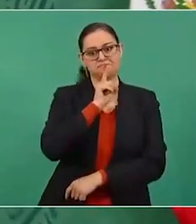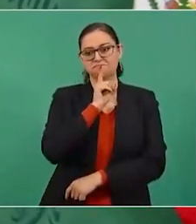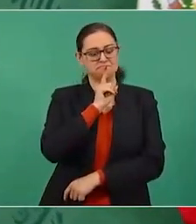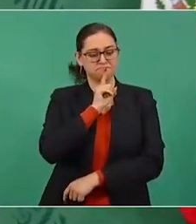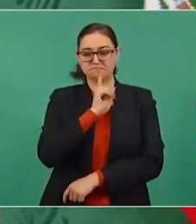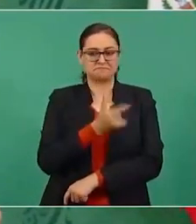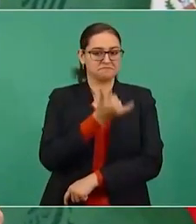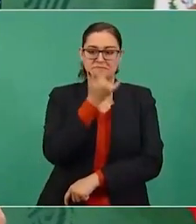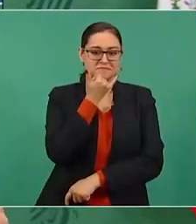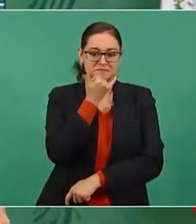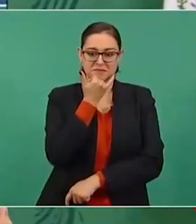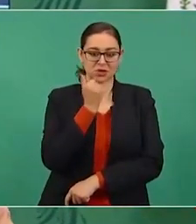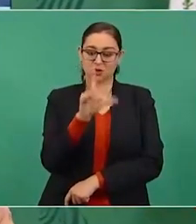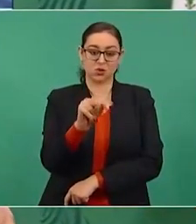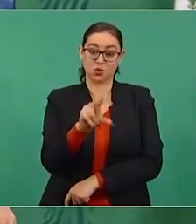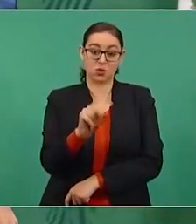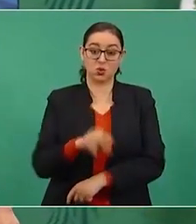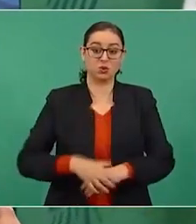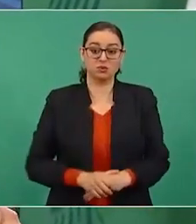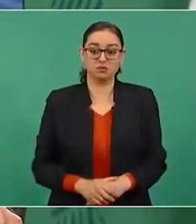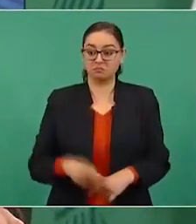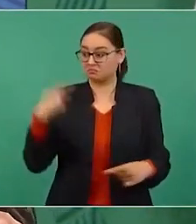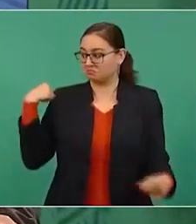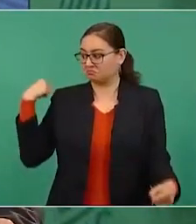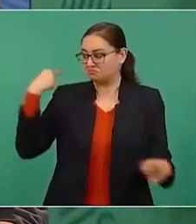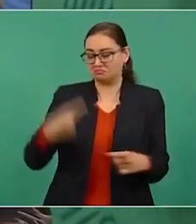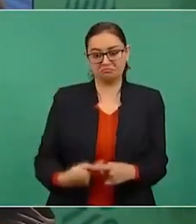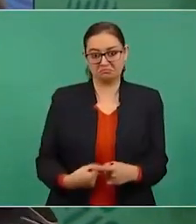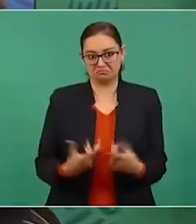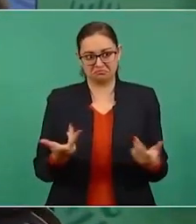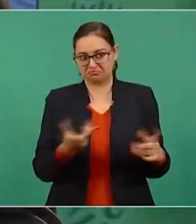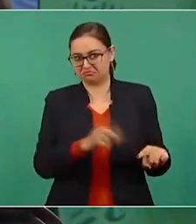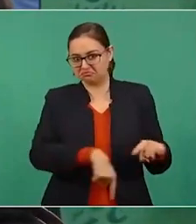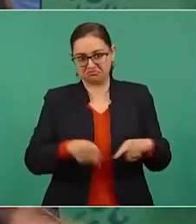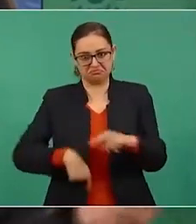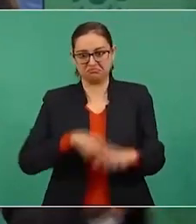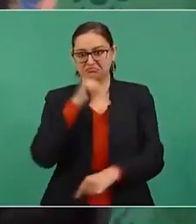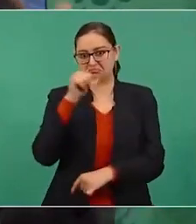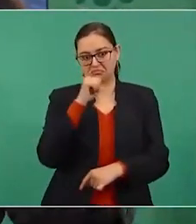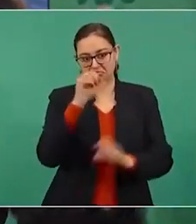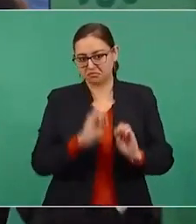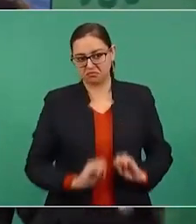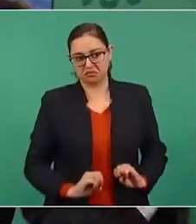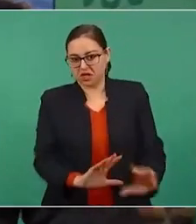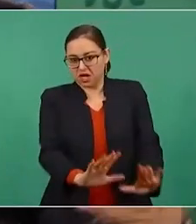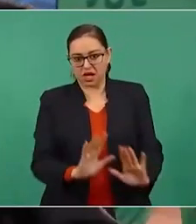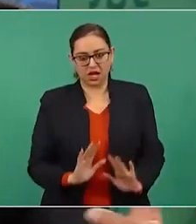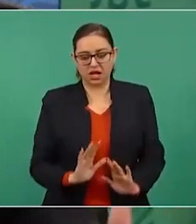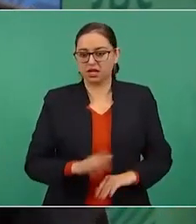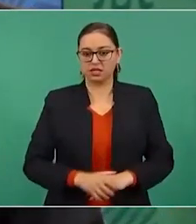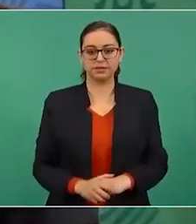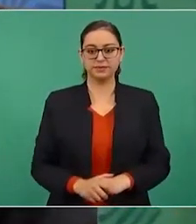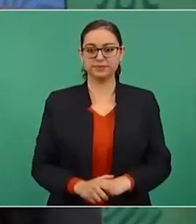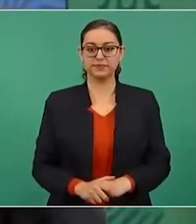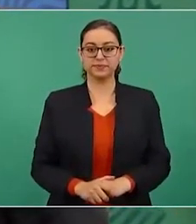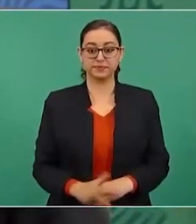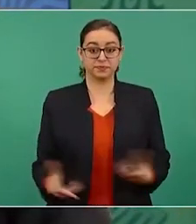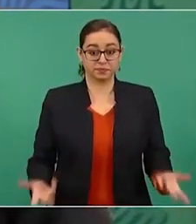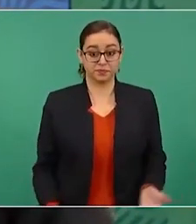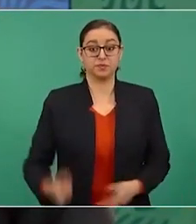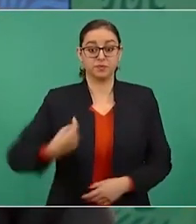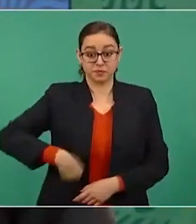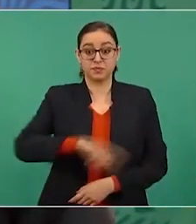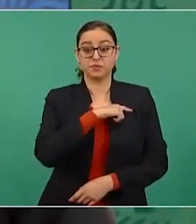vamos a hacer, al contrario, nos interesa que haya